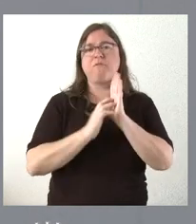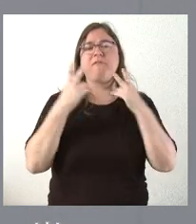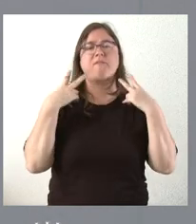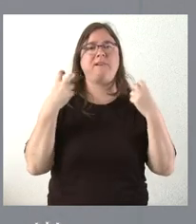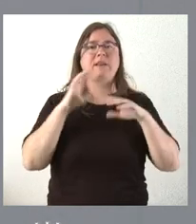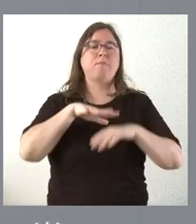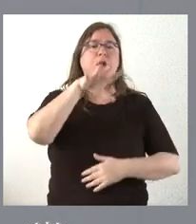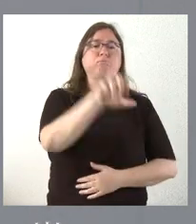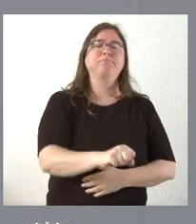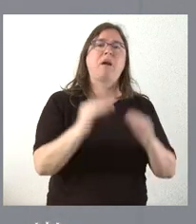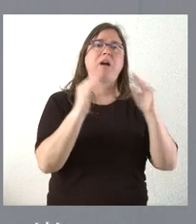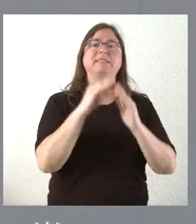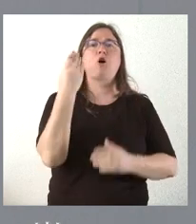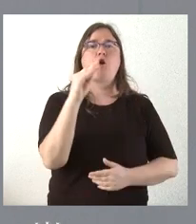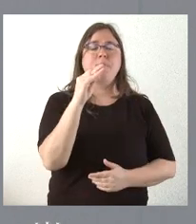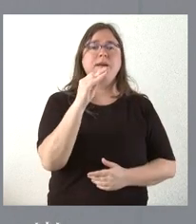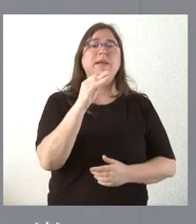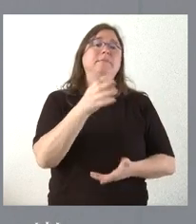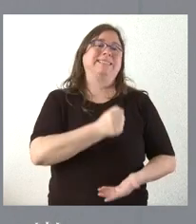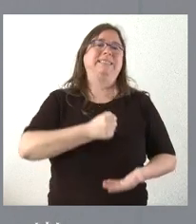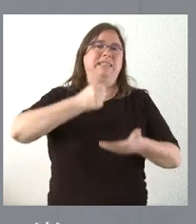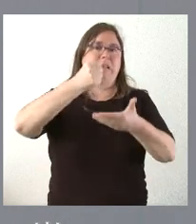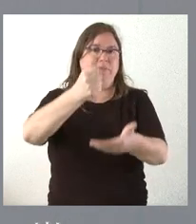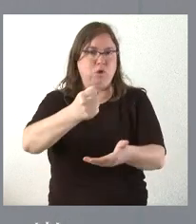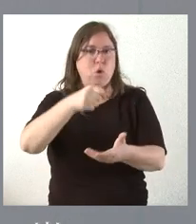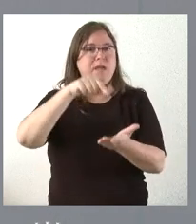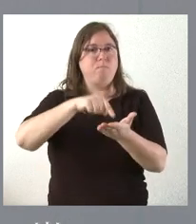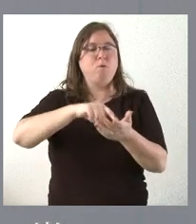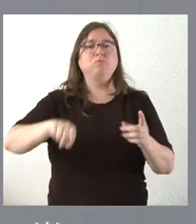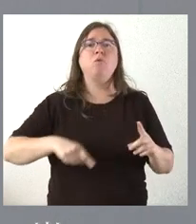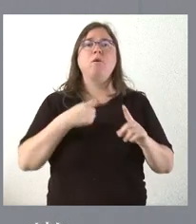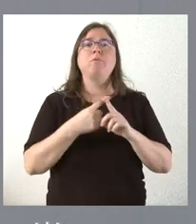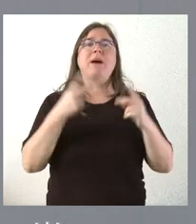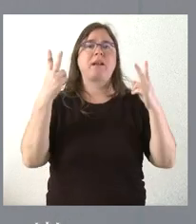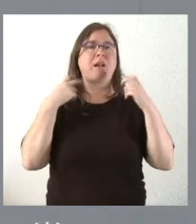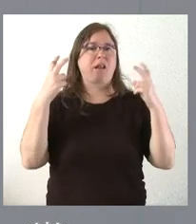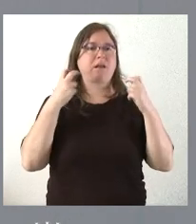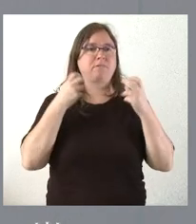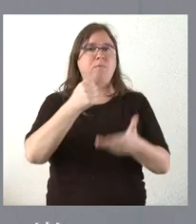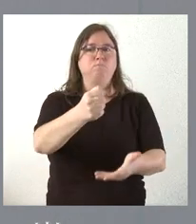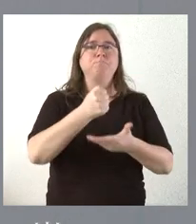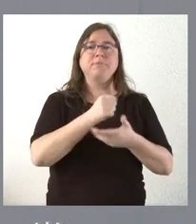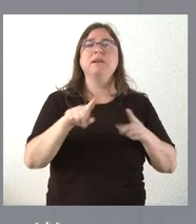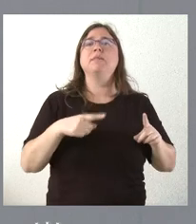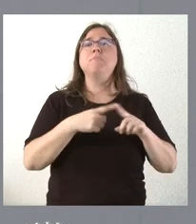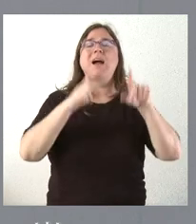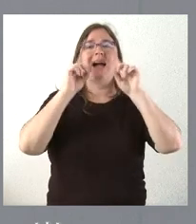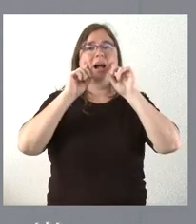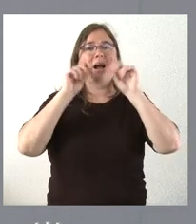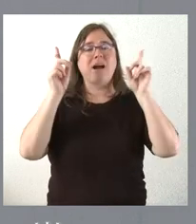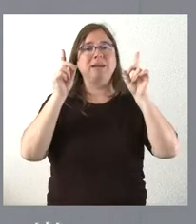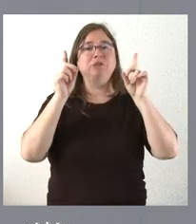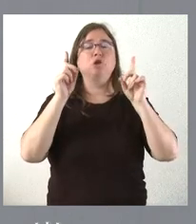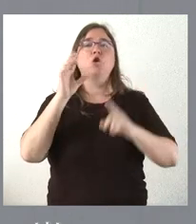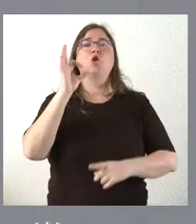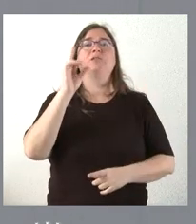de los jóvenes, tanto en el impuesto de transmisiones patrimoniales como en el impuesto sobre la renta de las personas físicas. Y en el caso del Sareb,